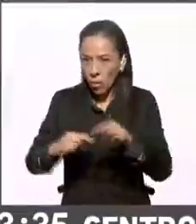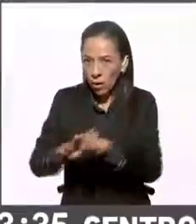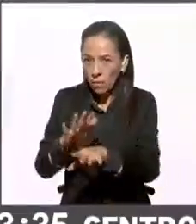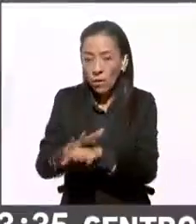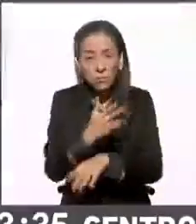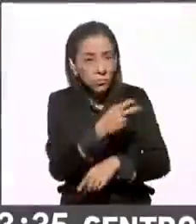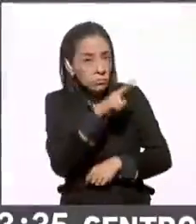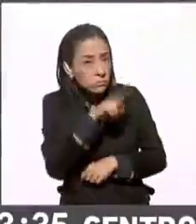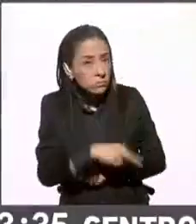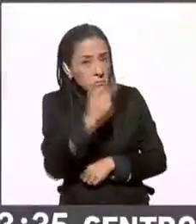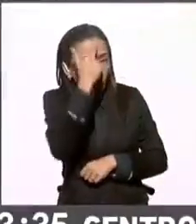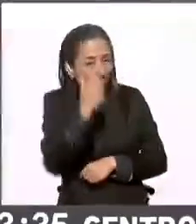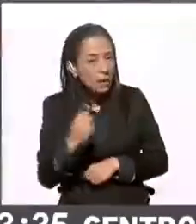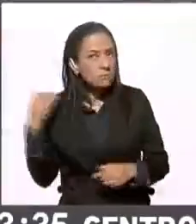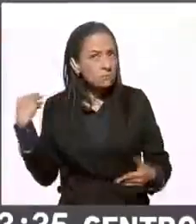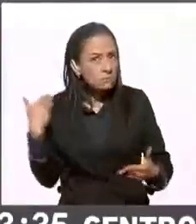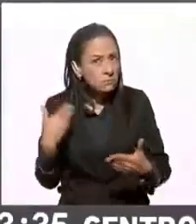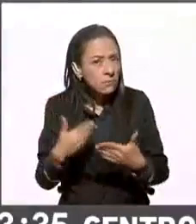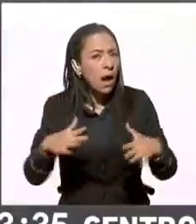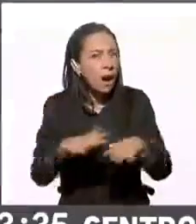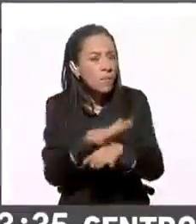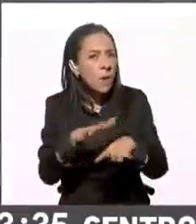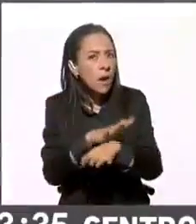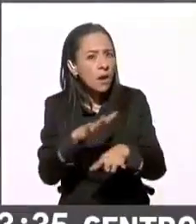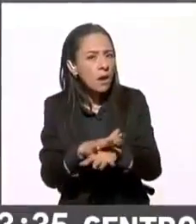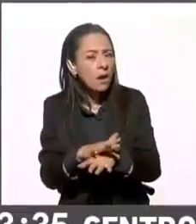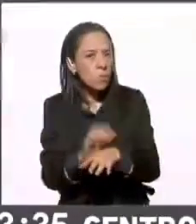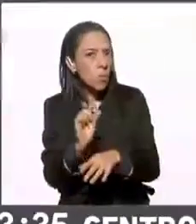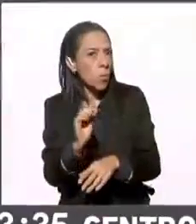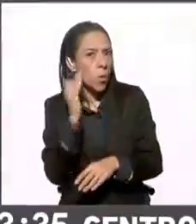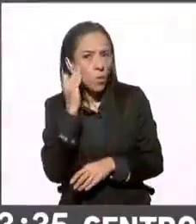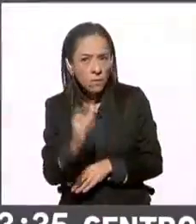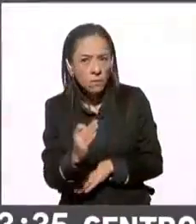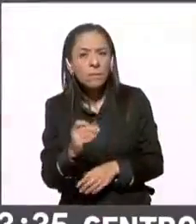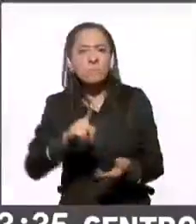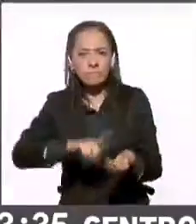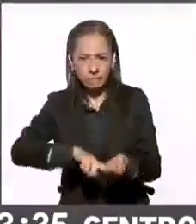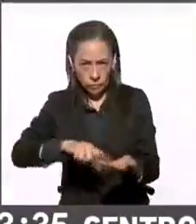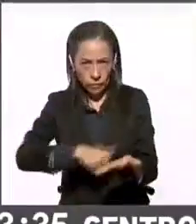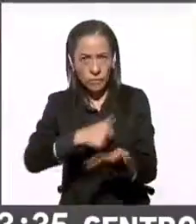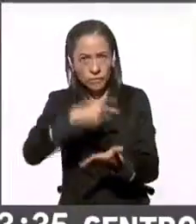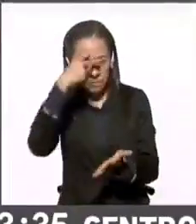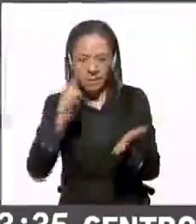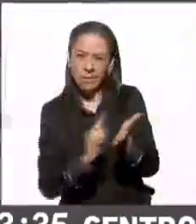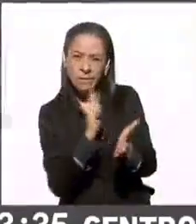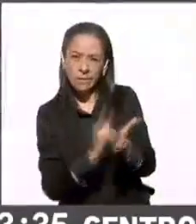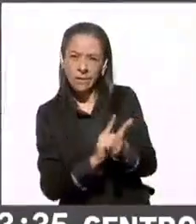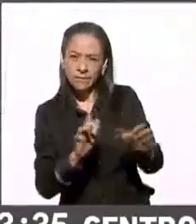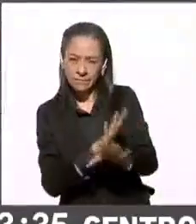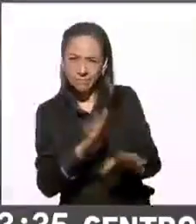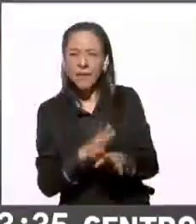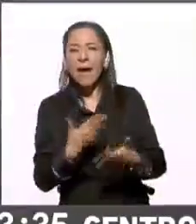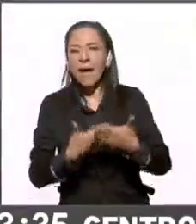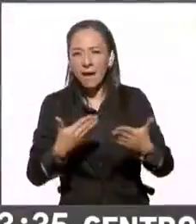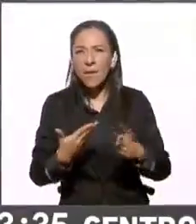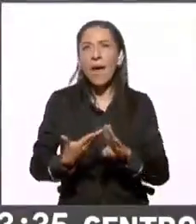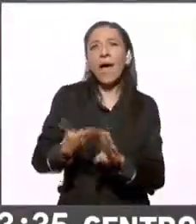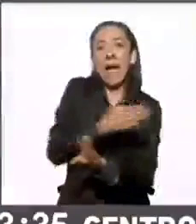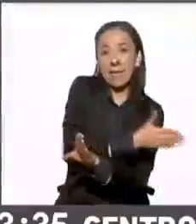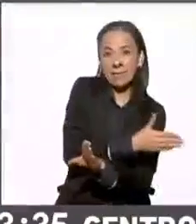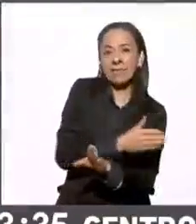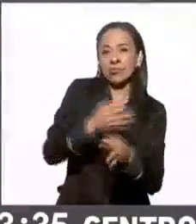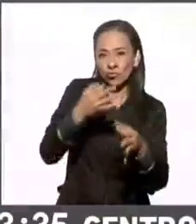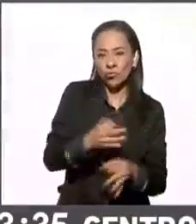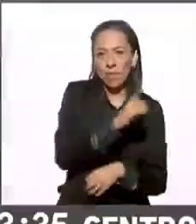que las reformas que ha sufrido la Ciudad de México, otrora Distrito Federal, en menos de